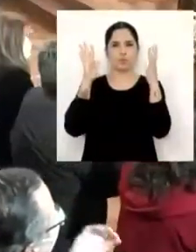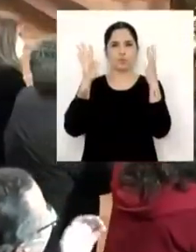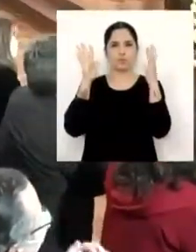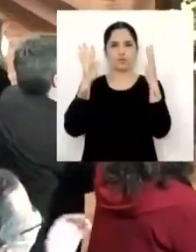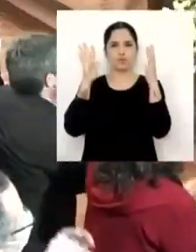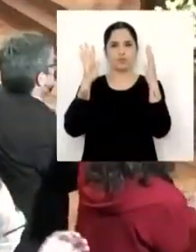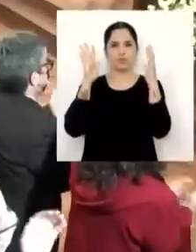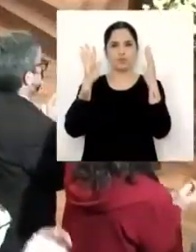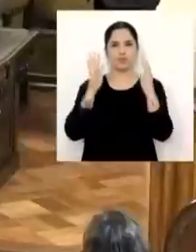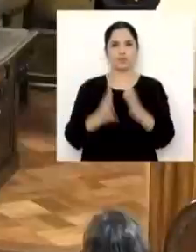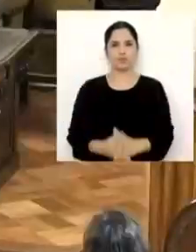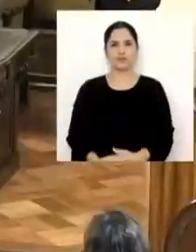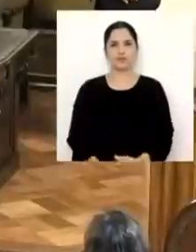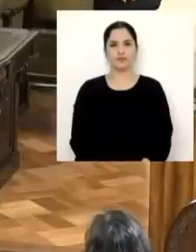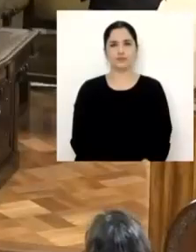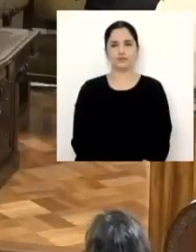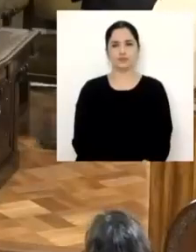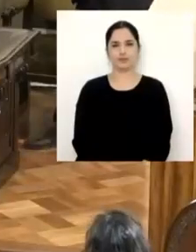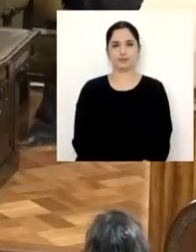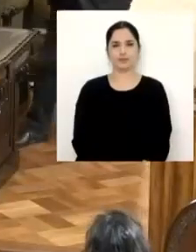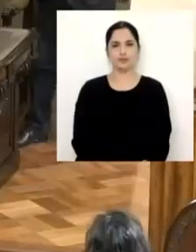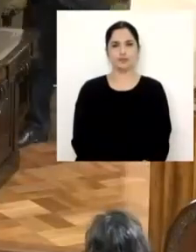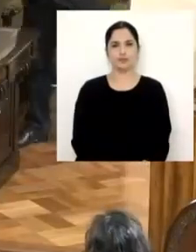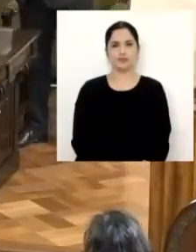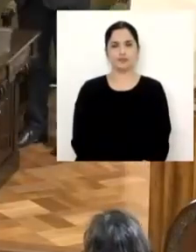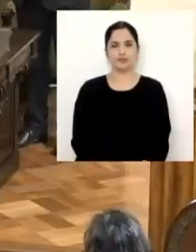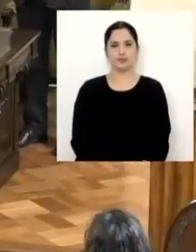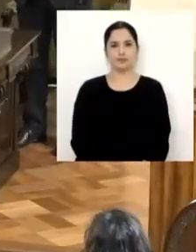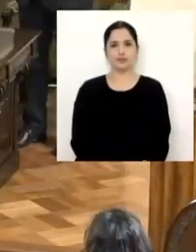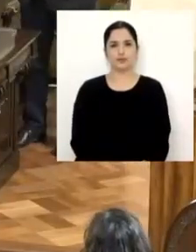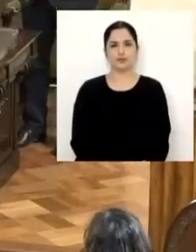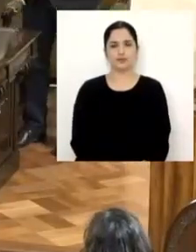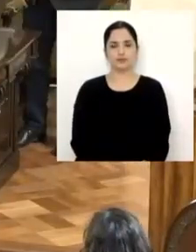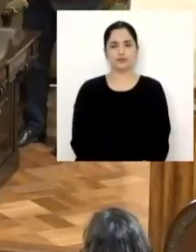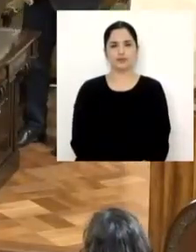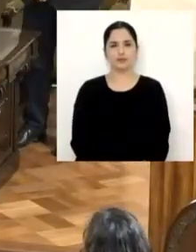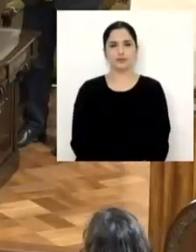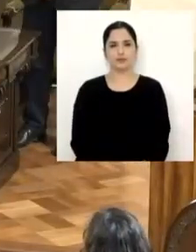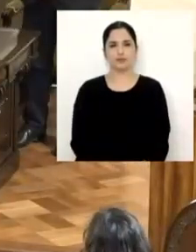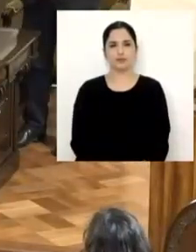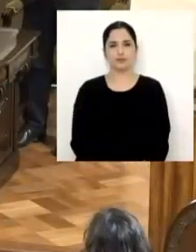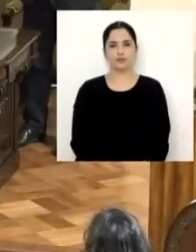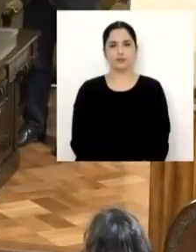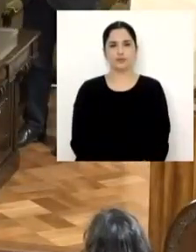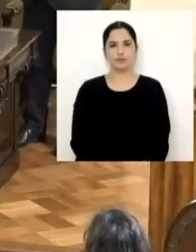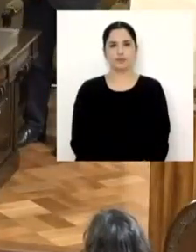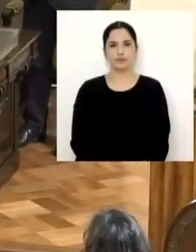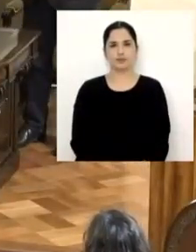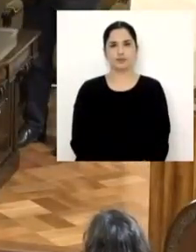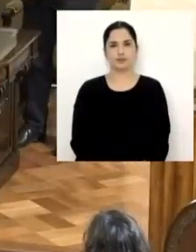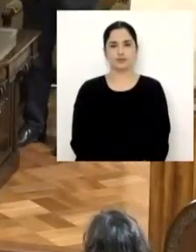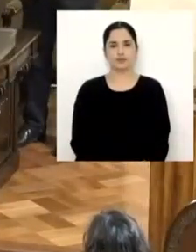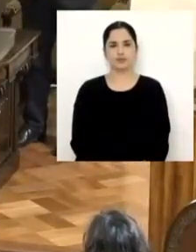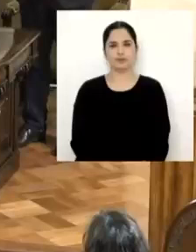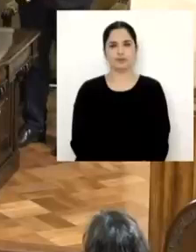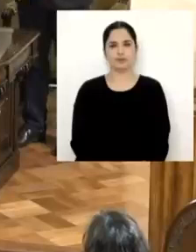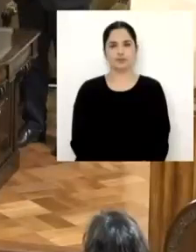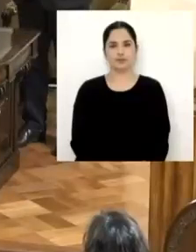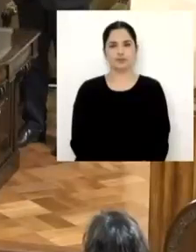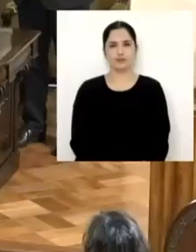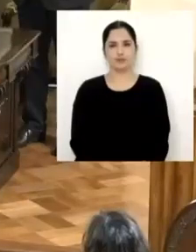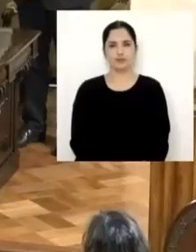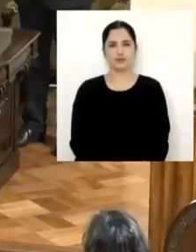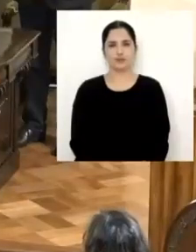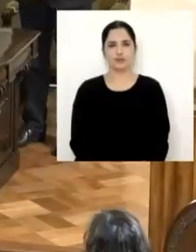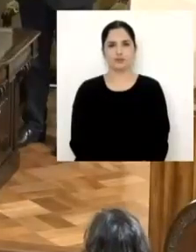cerrando el periodo de ocho años que previamente encabezó el profesor Ennio Vivaldi. Y la rectora señaló que este es un nuevo ciclo y lo